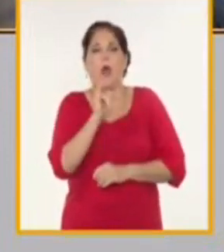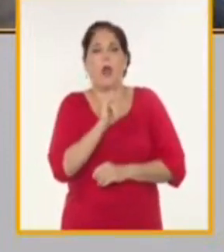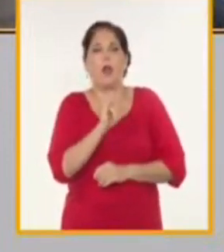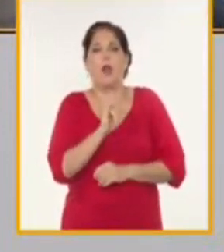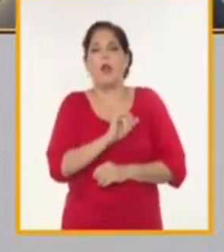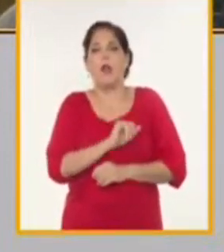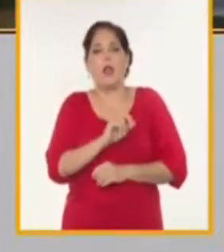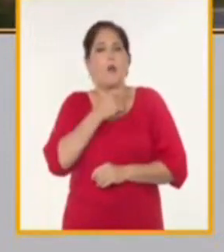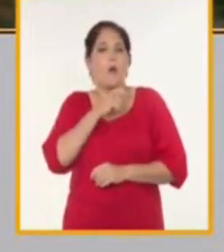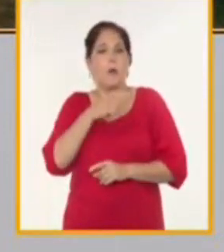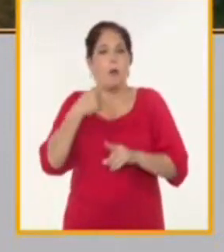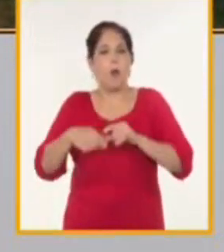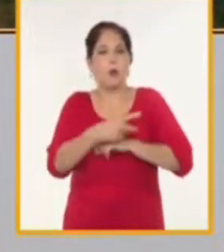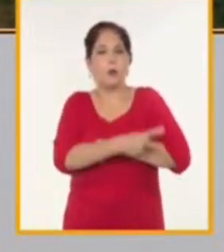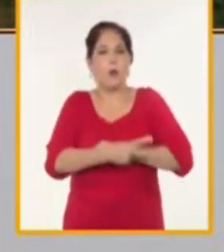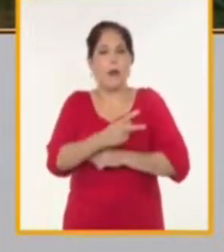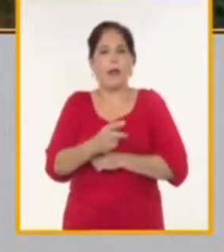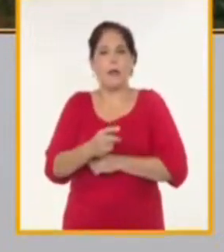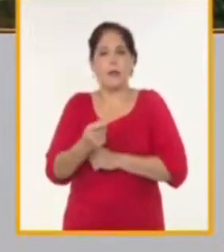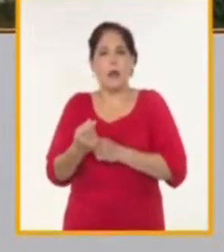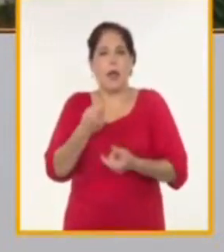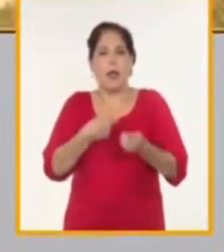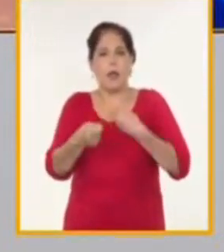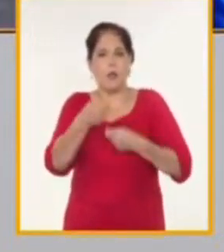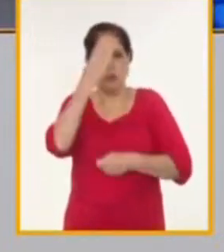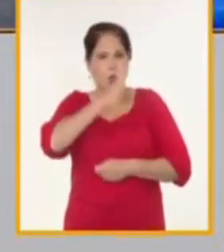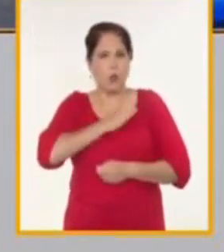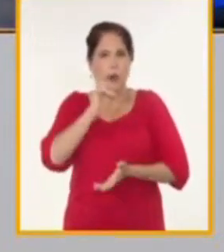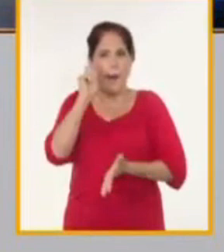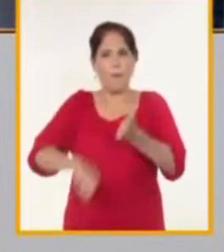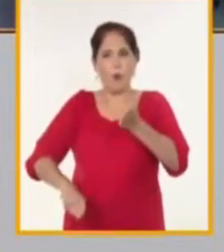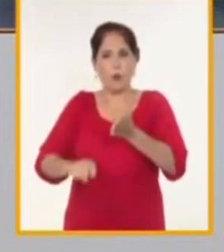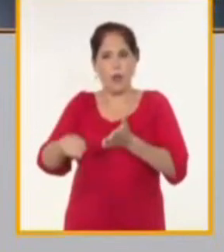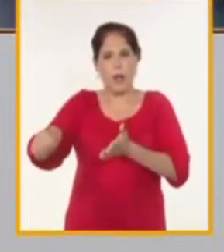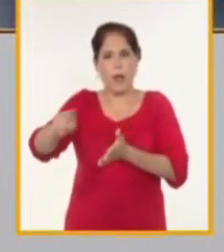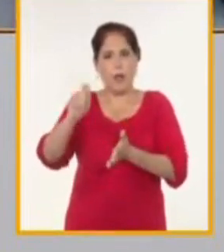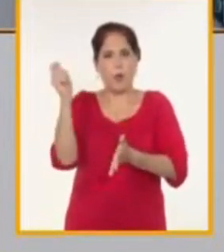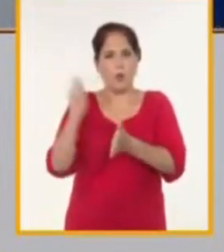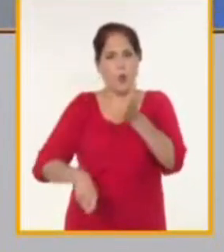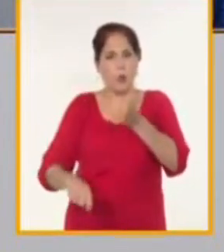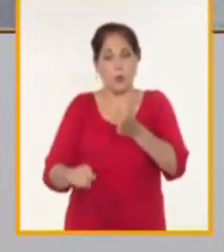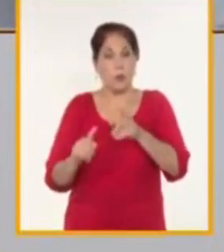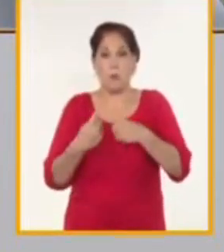se nos impone, es una limitante hoy para las navieras